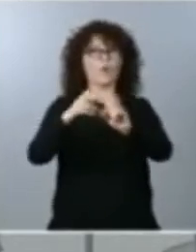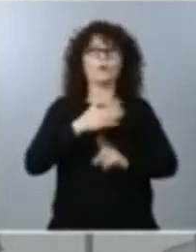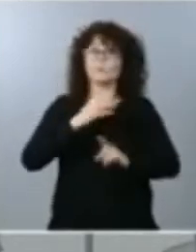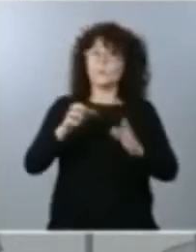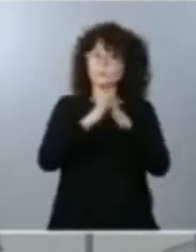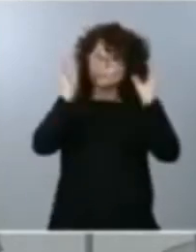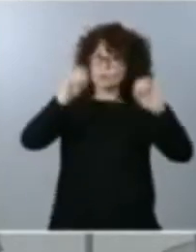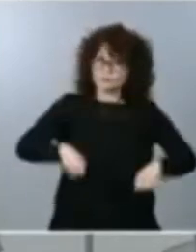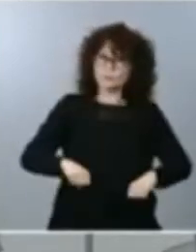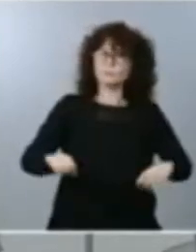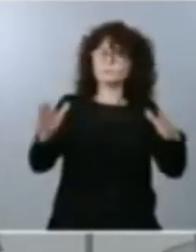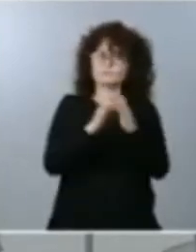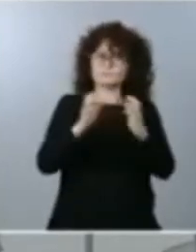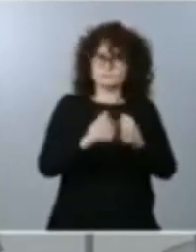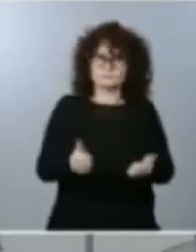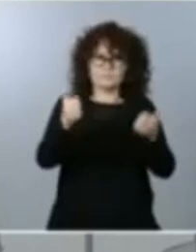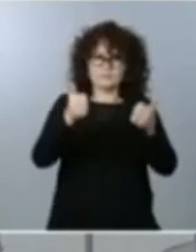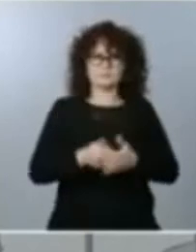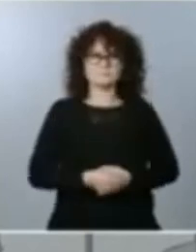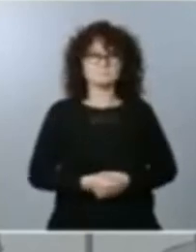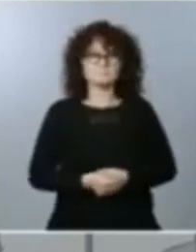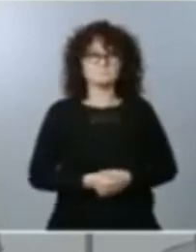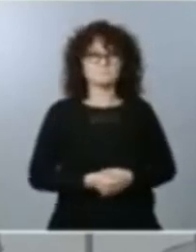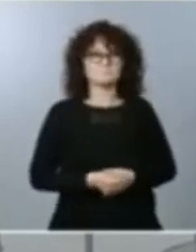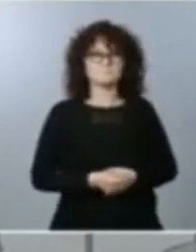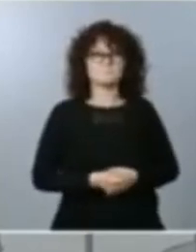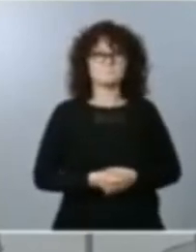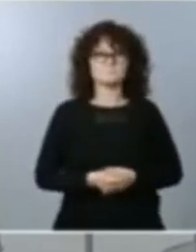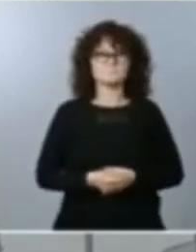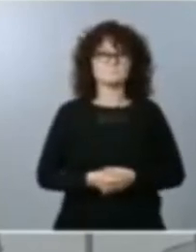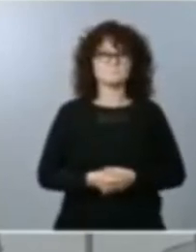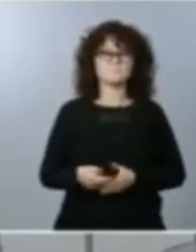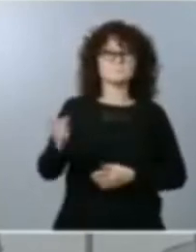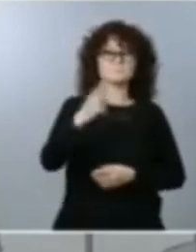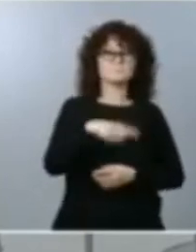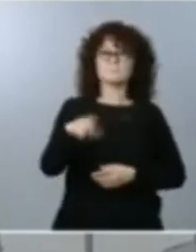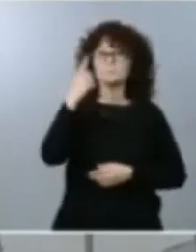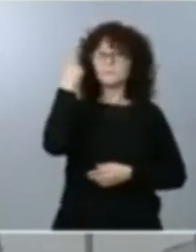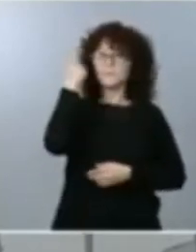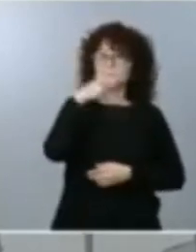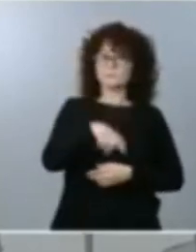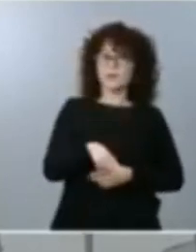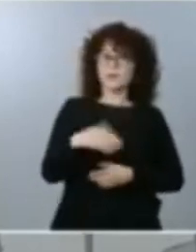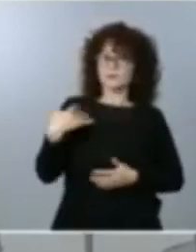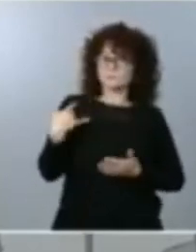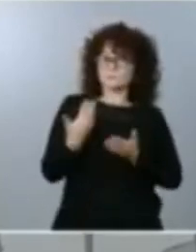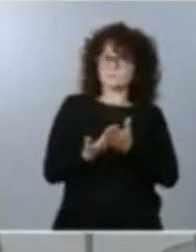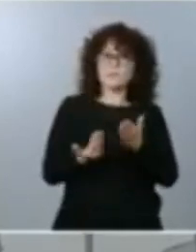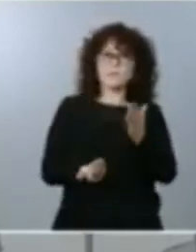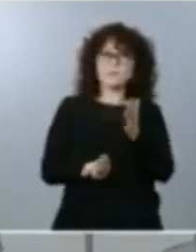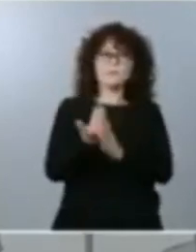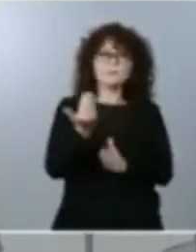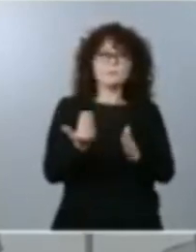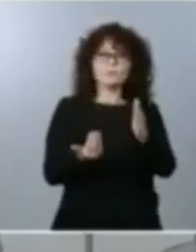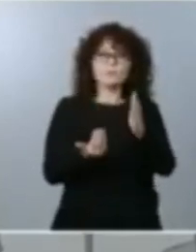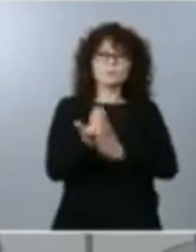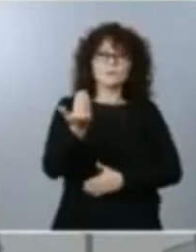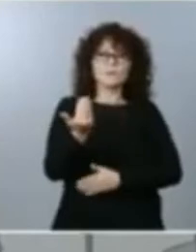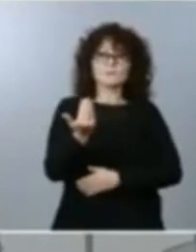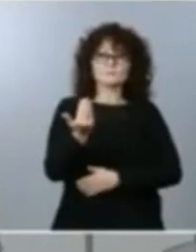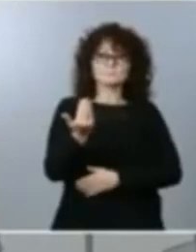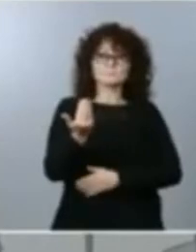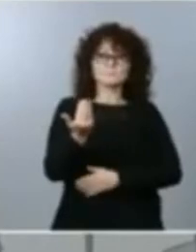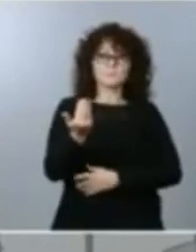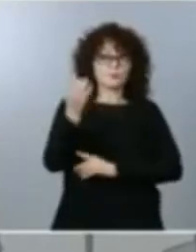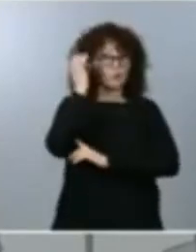ambiciosos. Como saben, estos días se recordaba en anteriores comparecencias, cuando